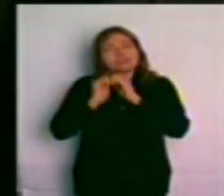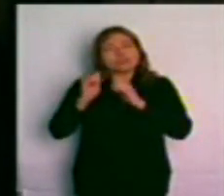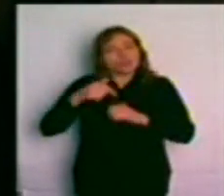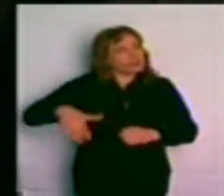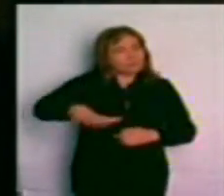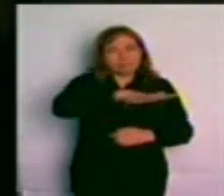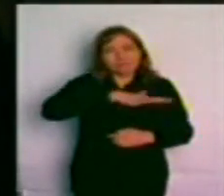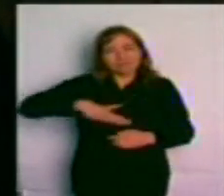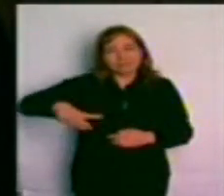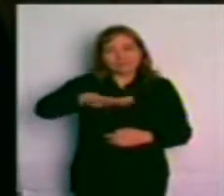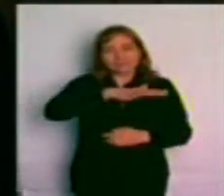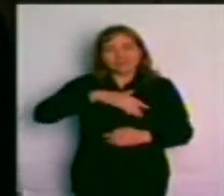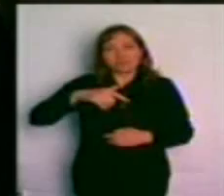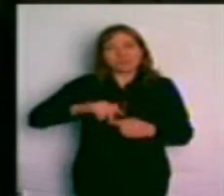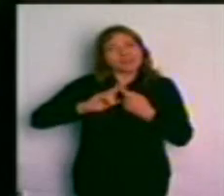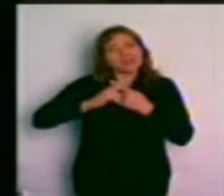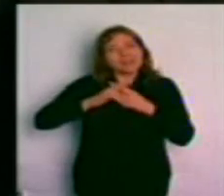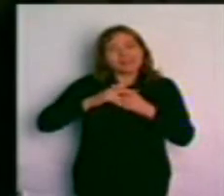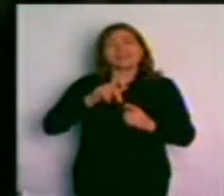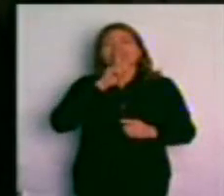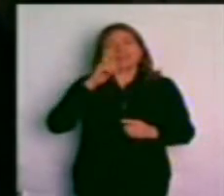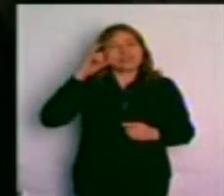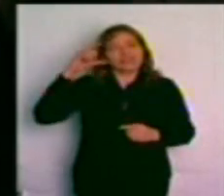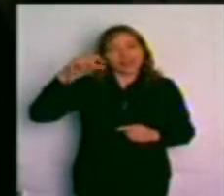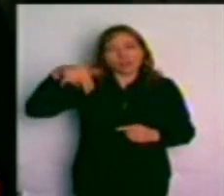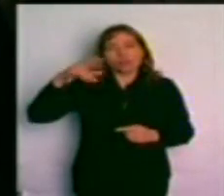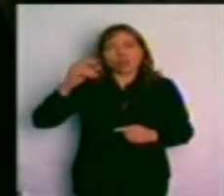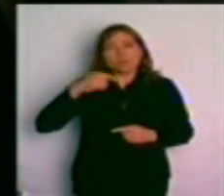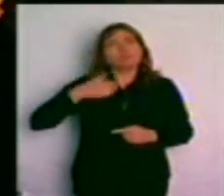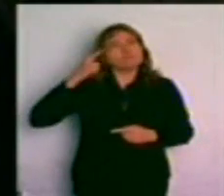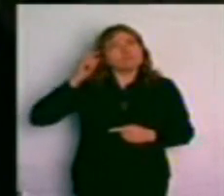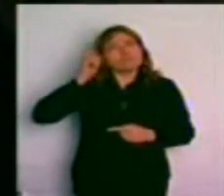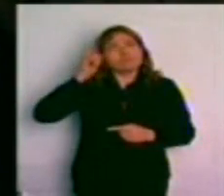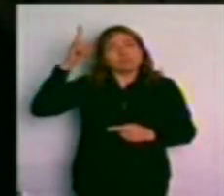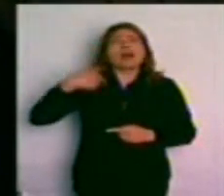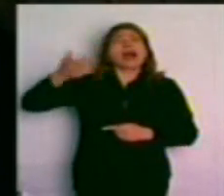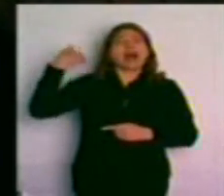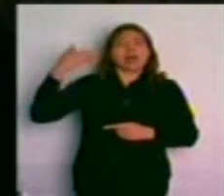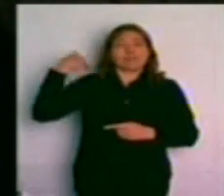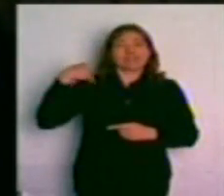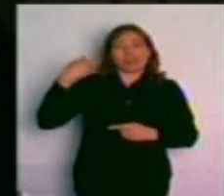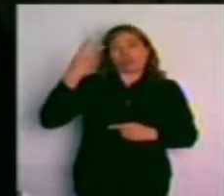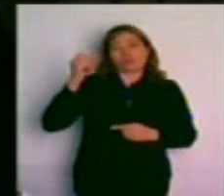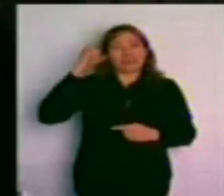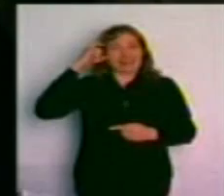que la imaginamos para el año pasado, porque